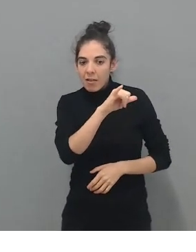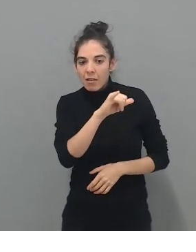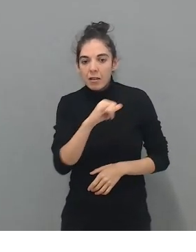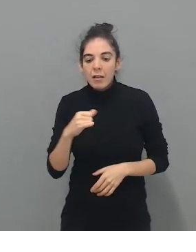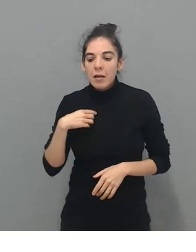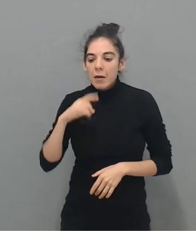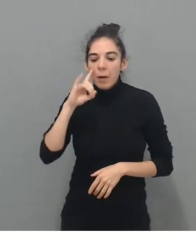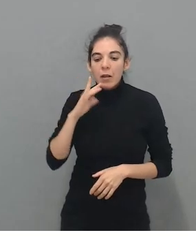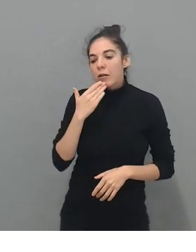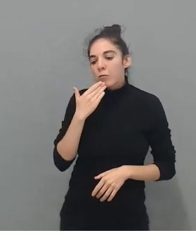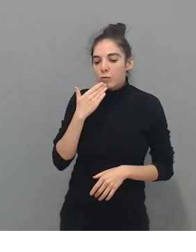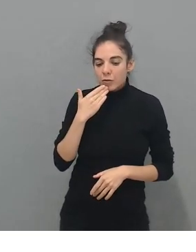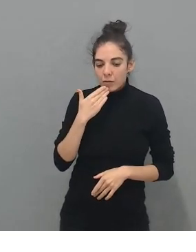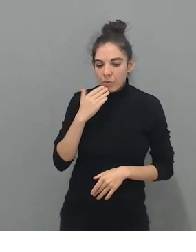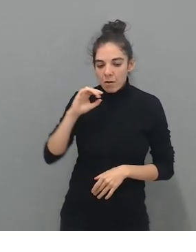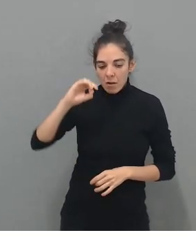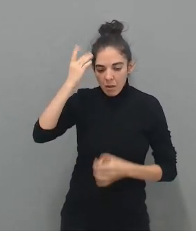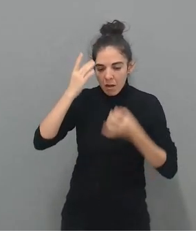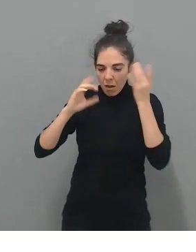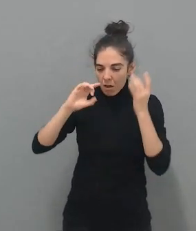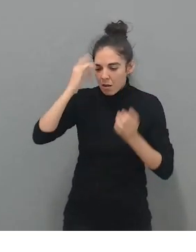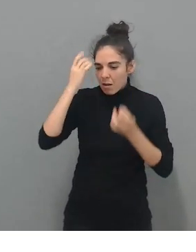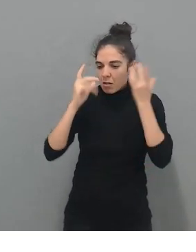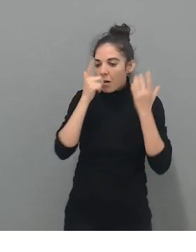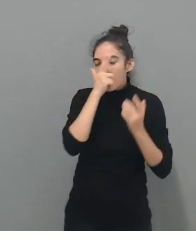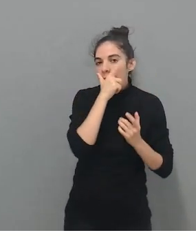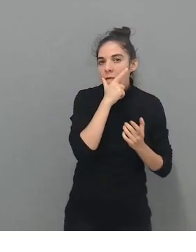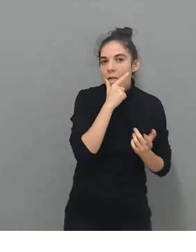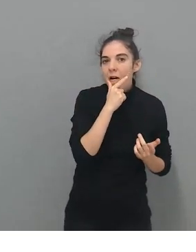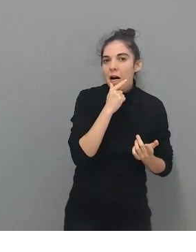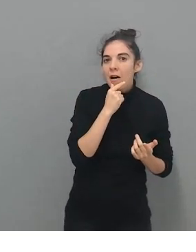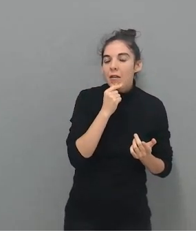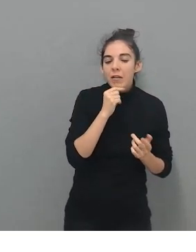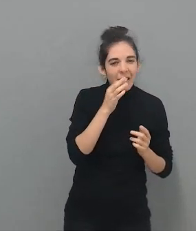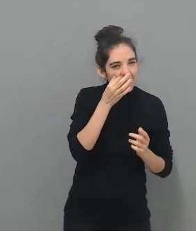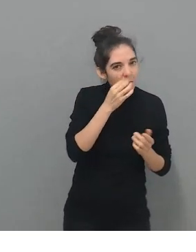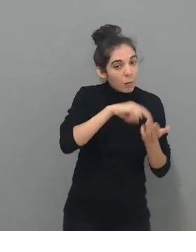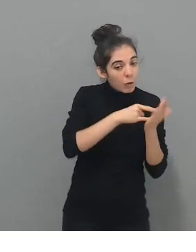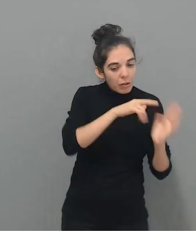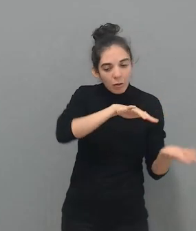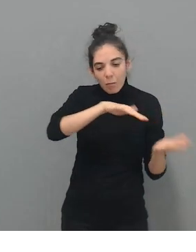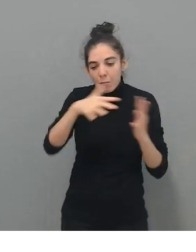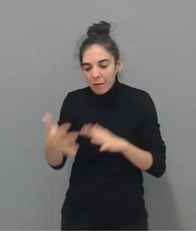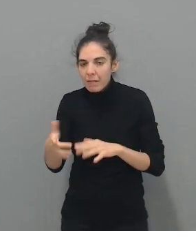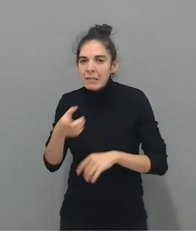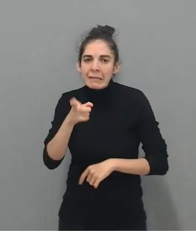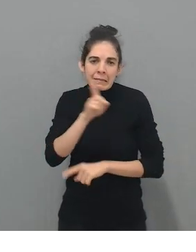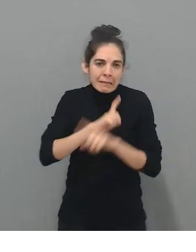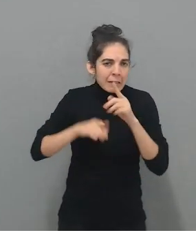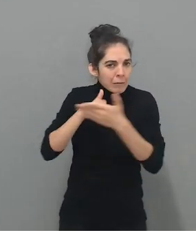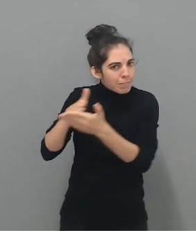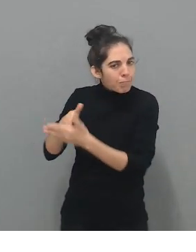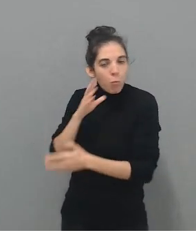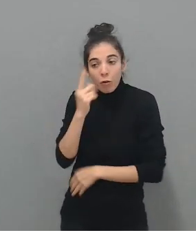ideas fuese mucho más fácil que acometer el propio proyecto por las dificultades financieras. Esta pregunta es muy